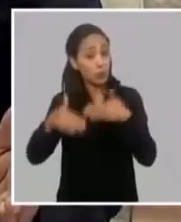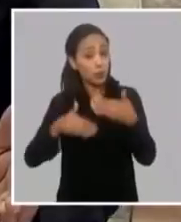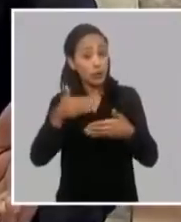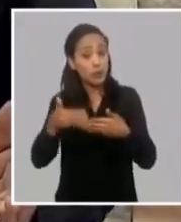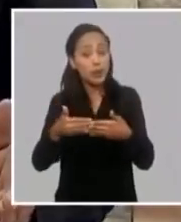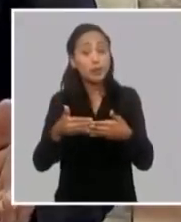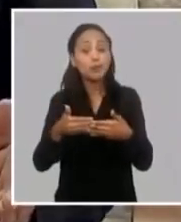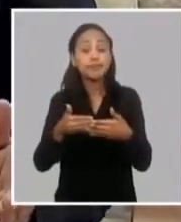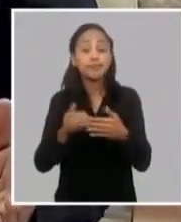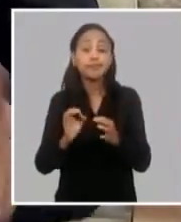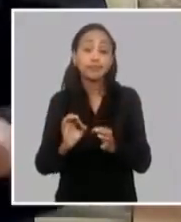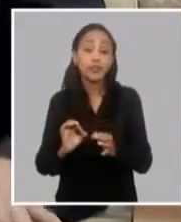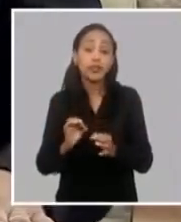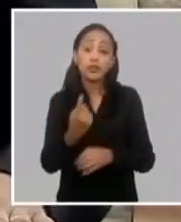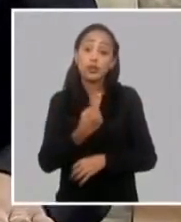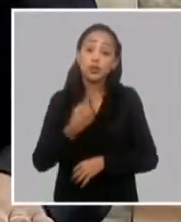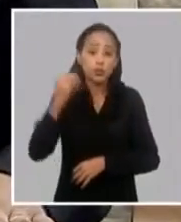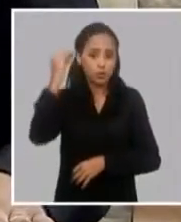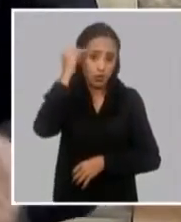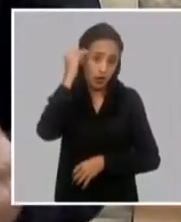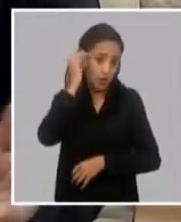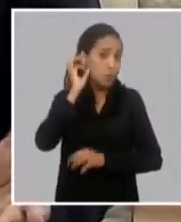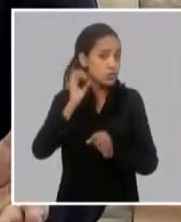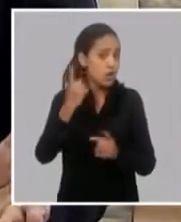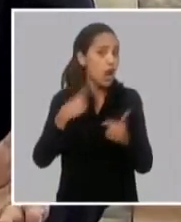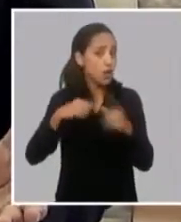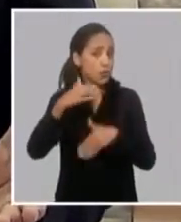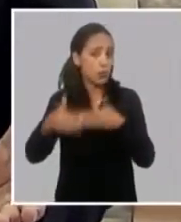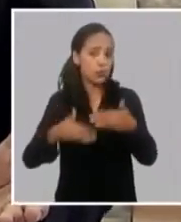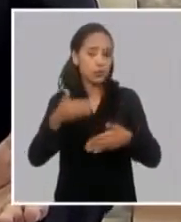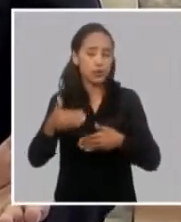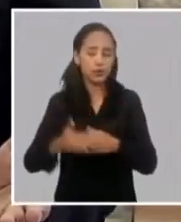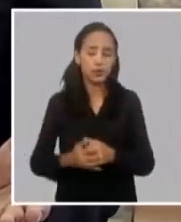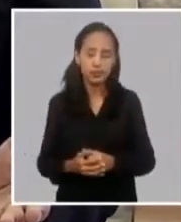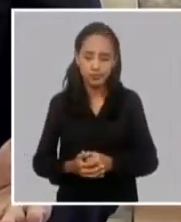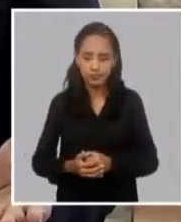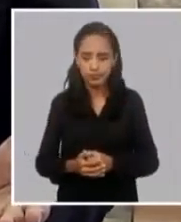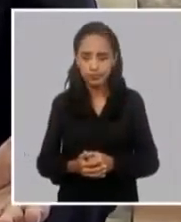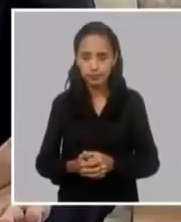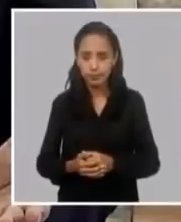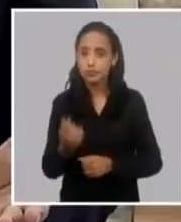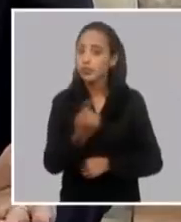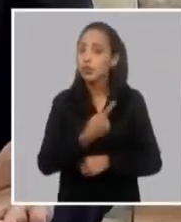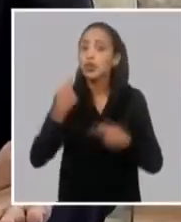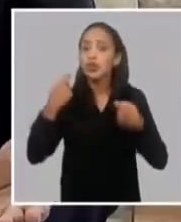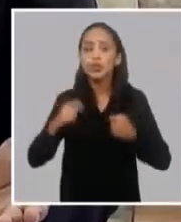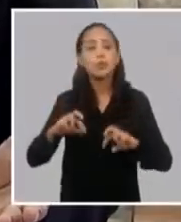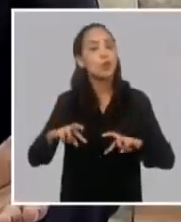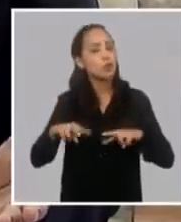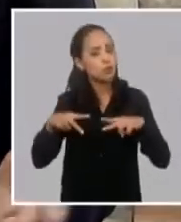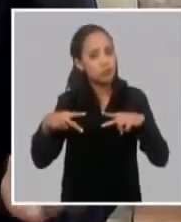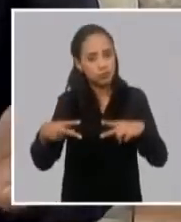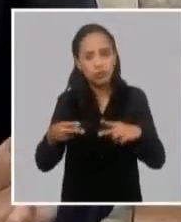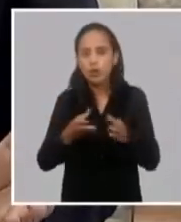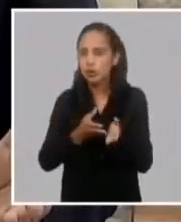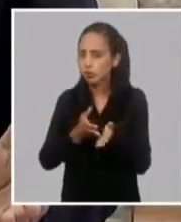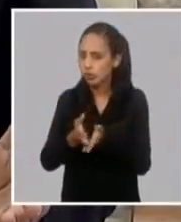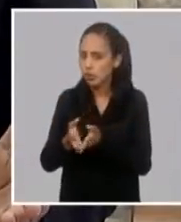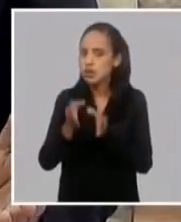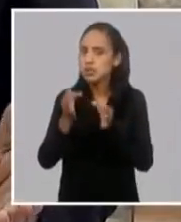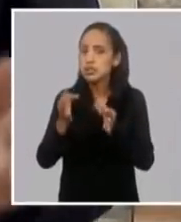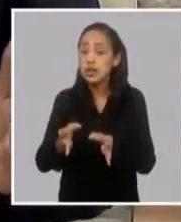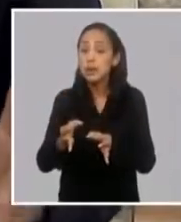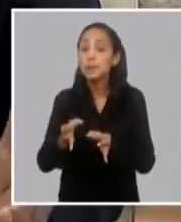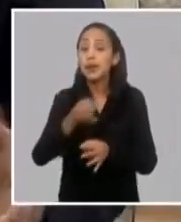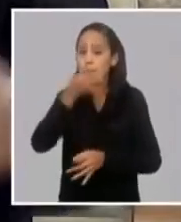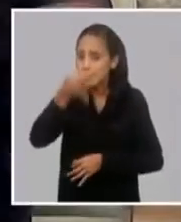estamos conscientes de eso. Y yo creo que también tenemos que seguir insistiendo y agradecer siempre la